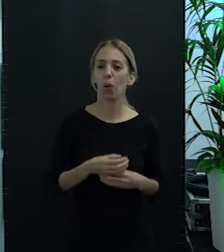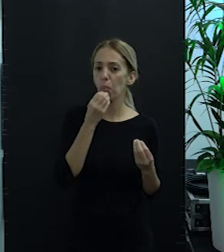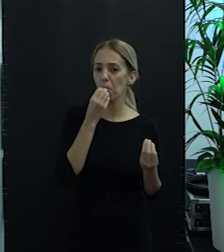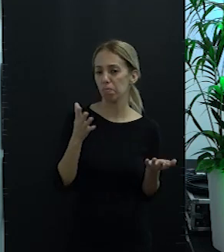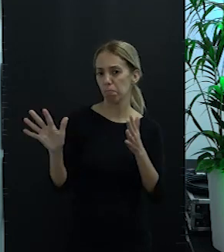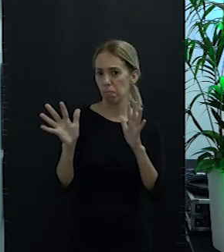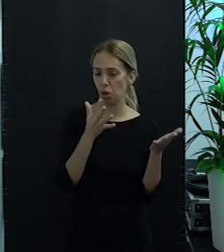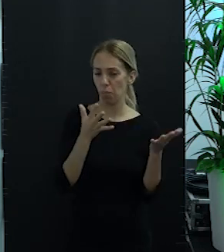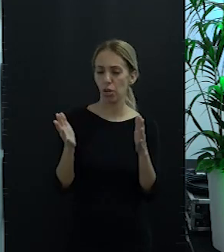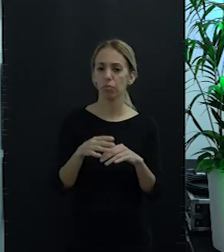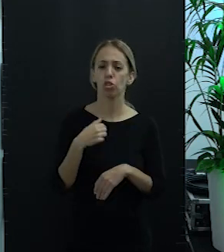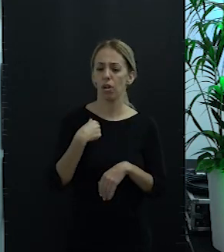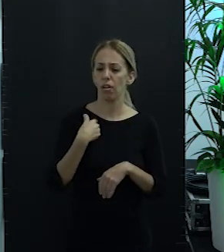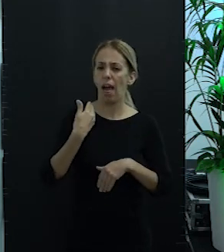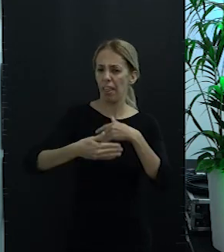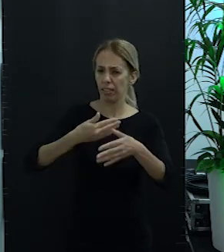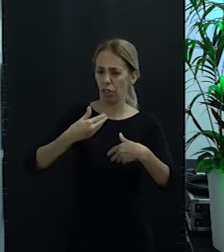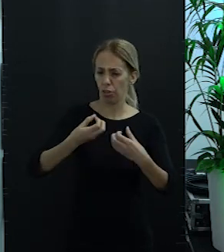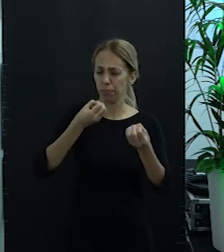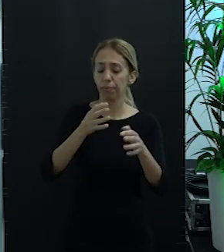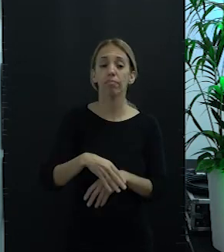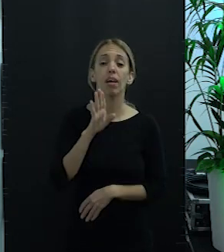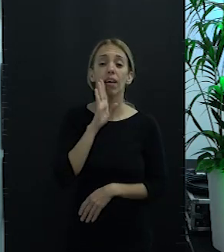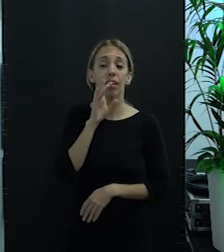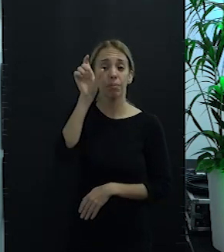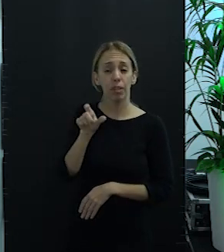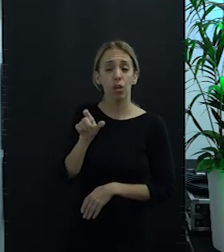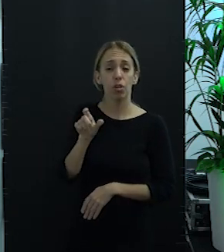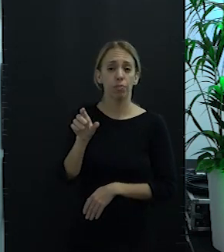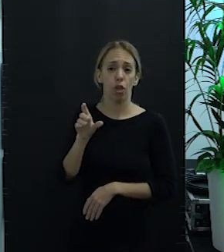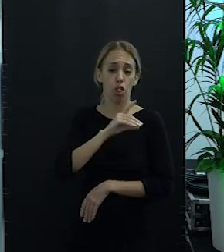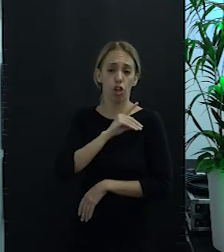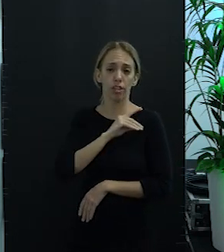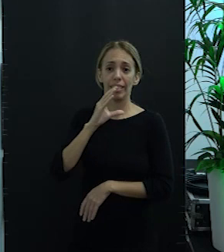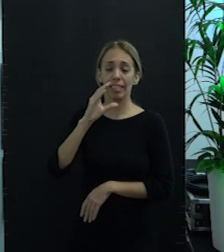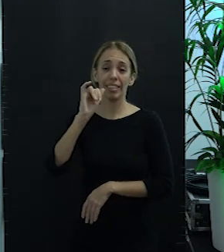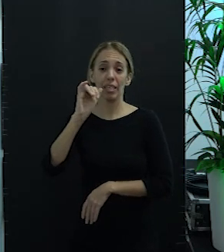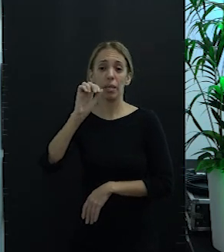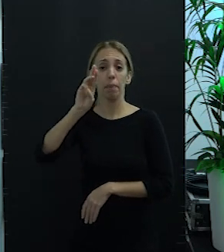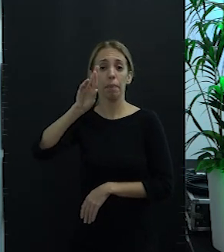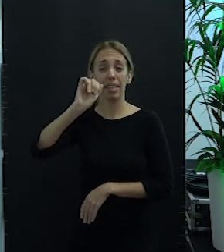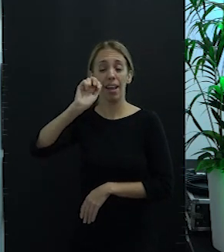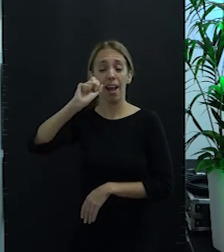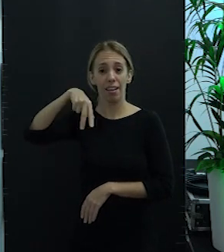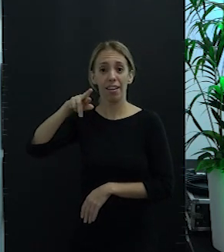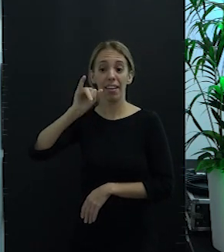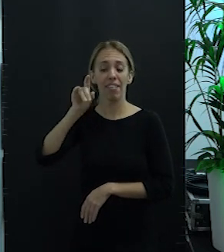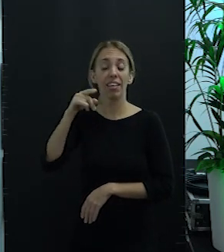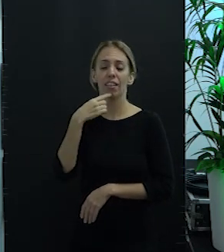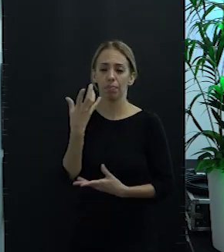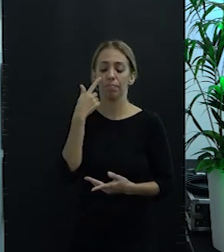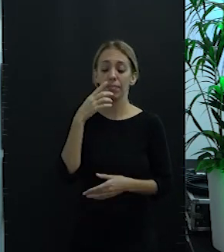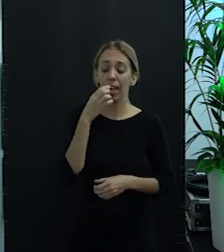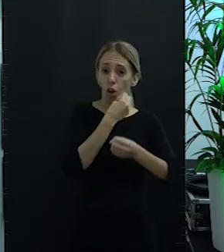más o menos. Les voy adelantando. Como ha dicho don Ciprián Riva, de lo que se trataba era dentro de esa estrategia de